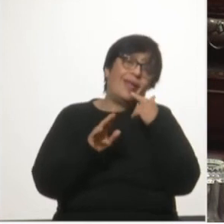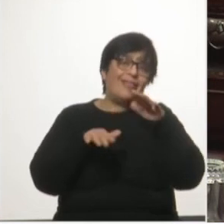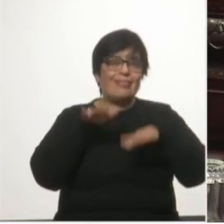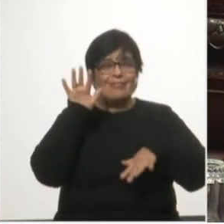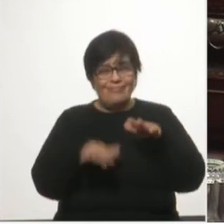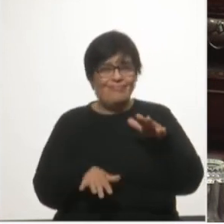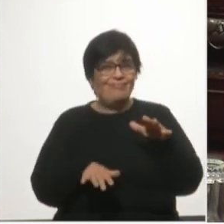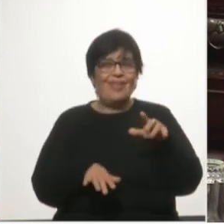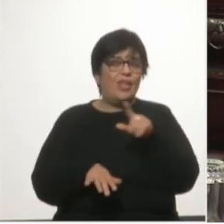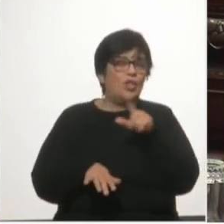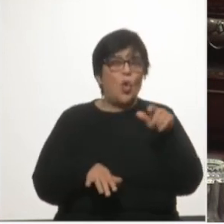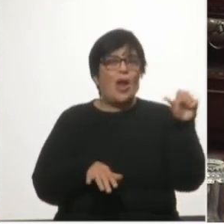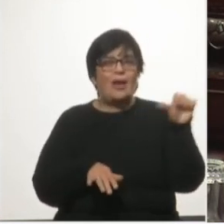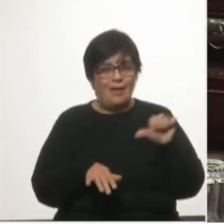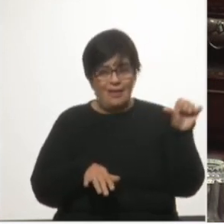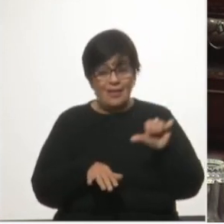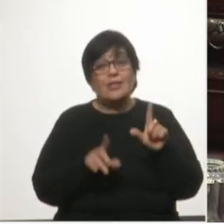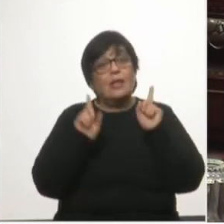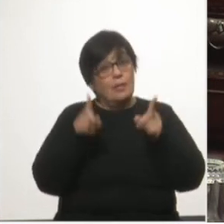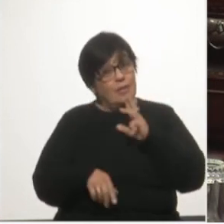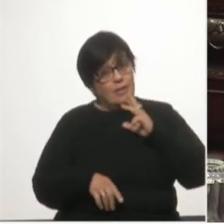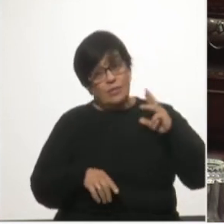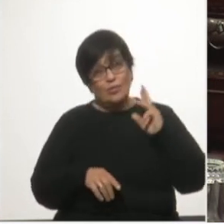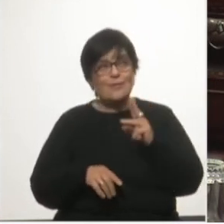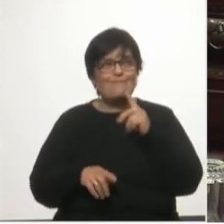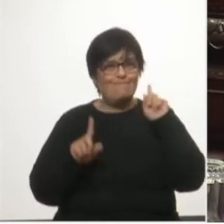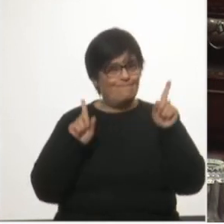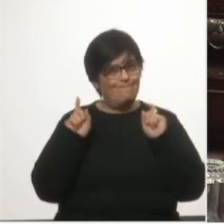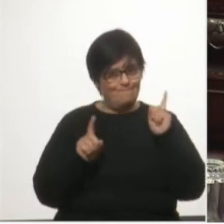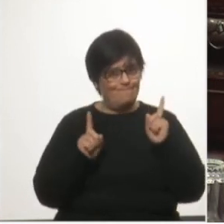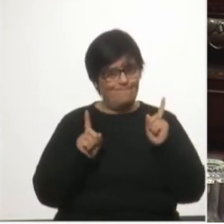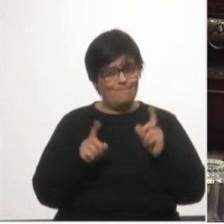insuficiente y con resultados inciertos